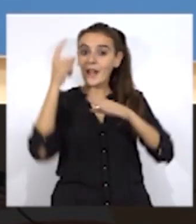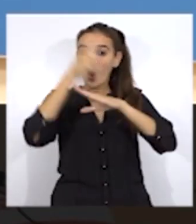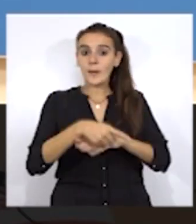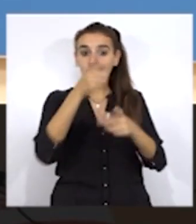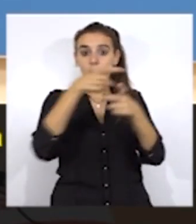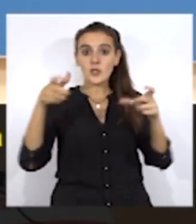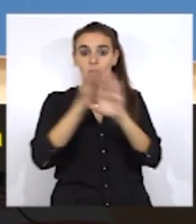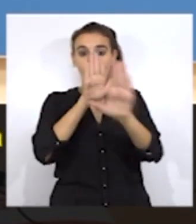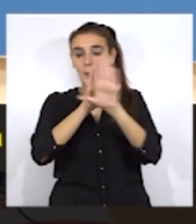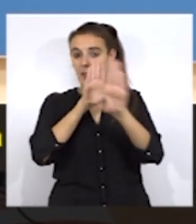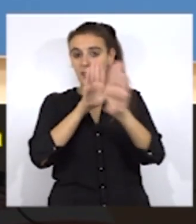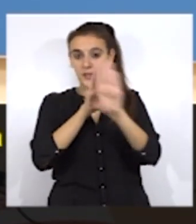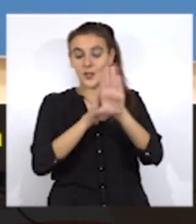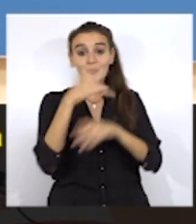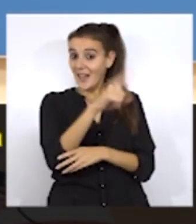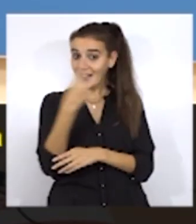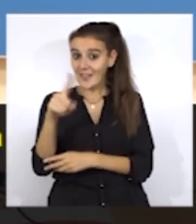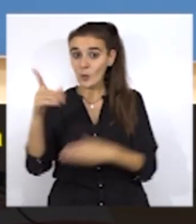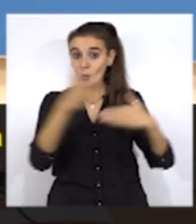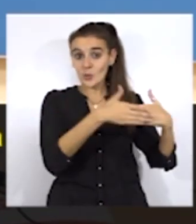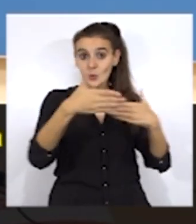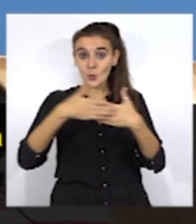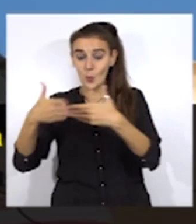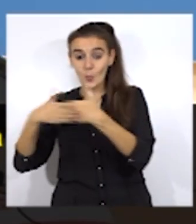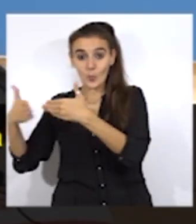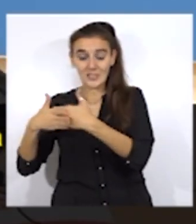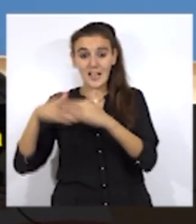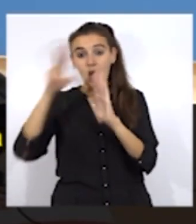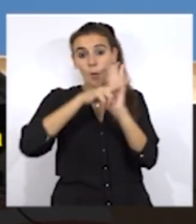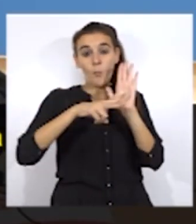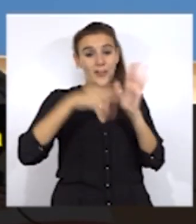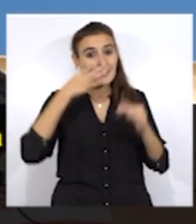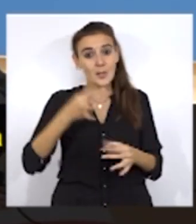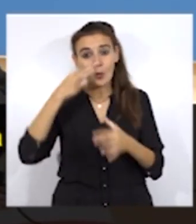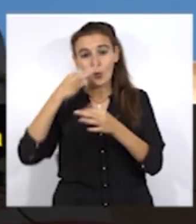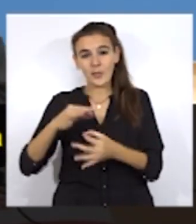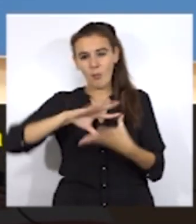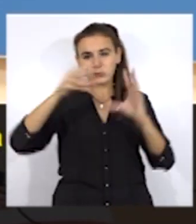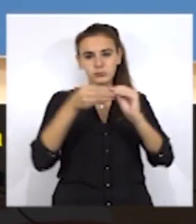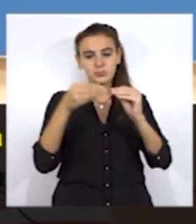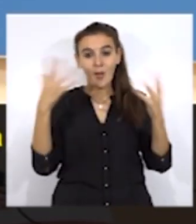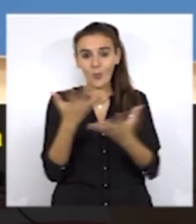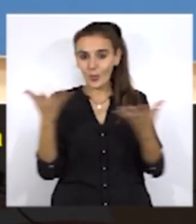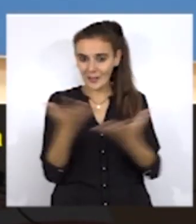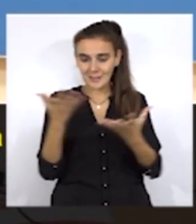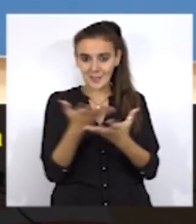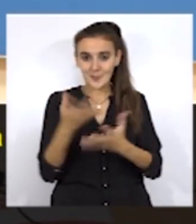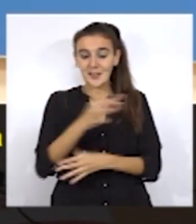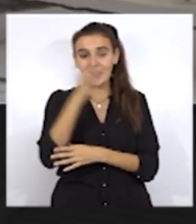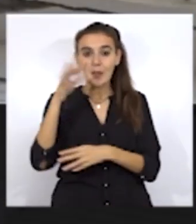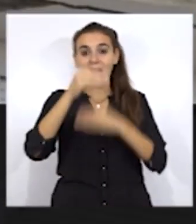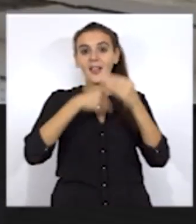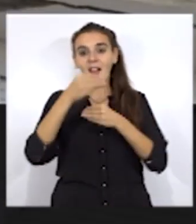uno de los portales a adoptar medidas cautelares con carácter de urgencia y a cometer obras de